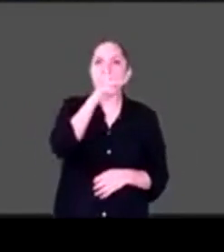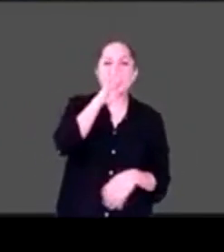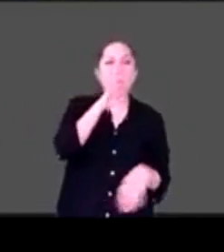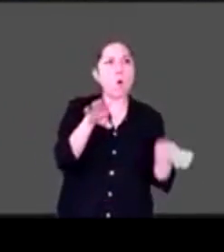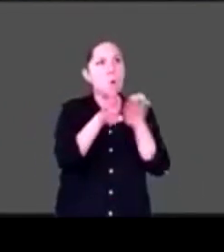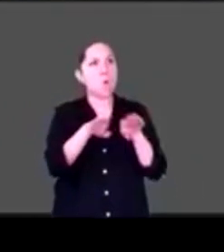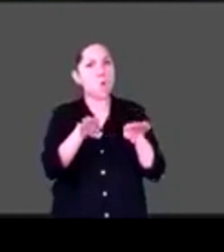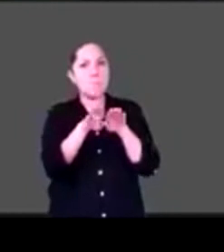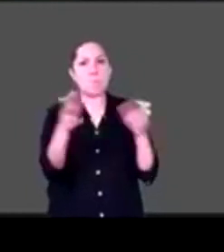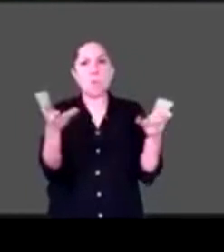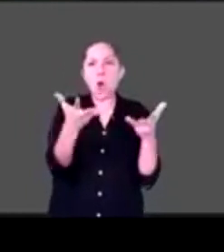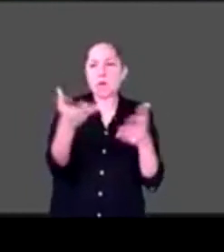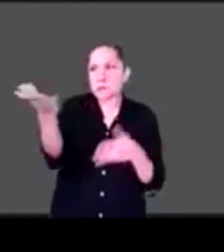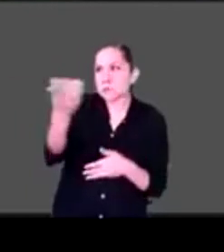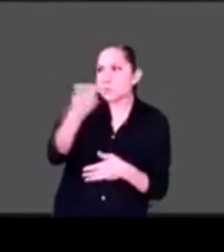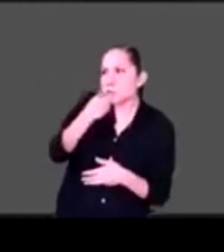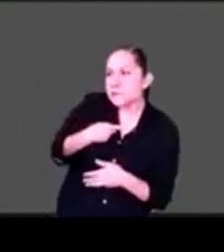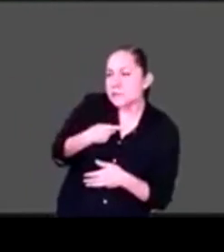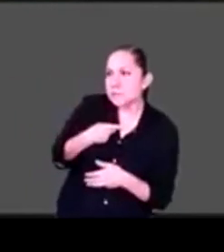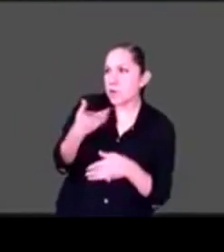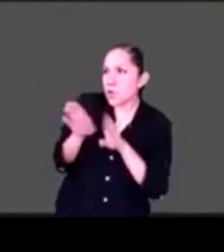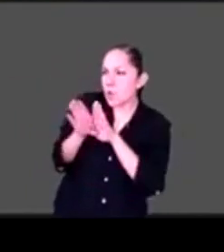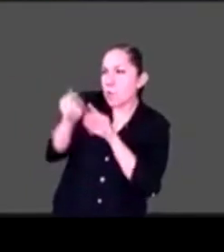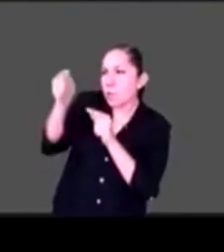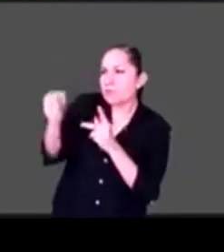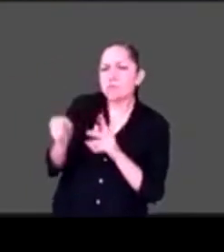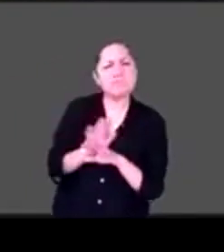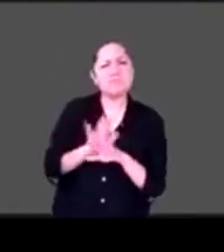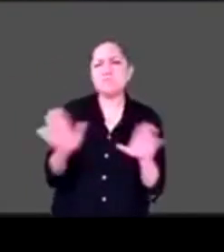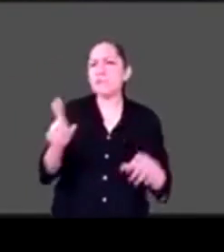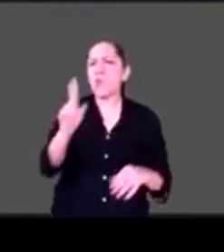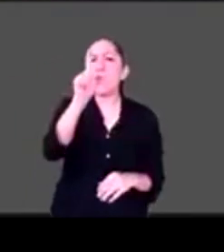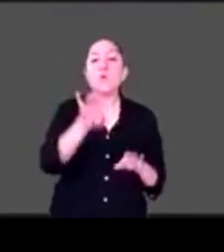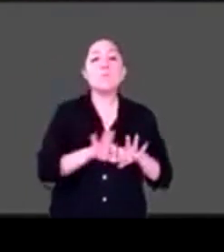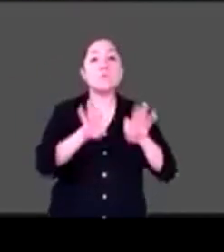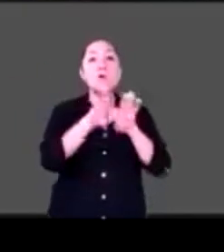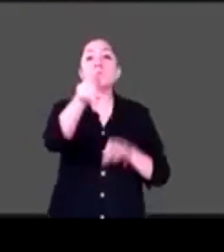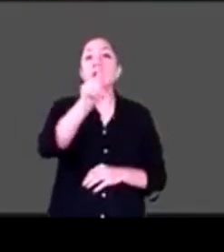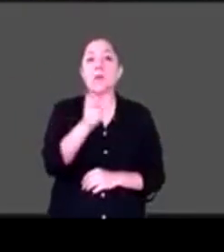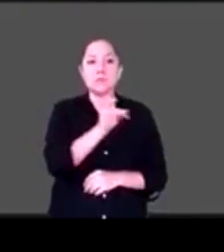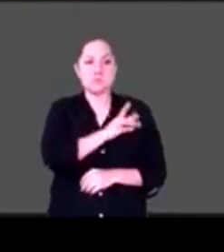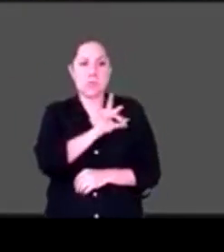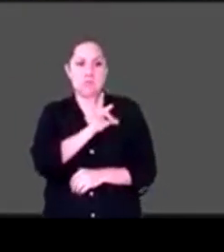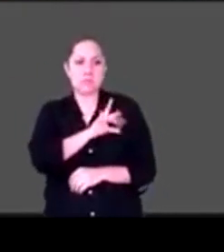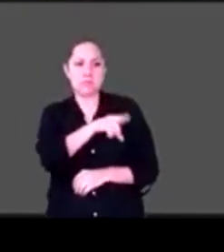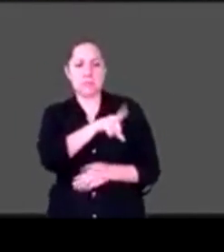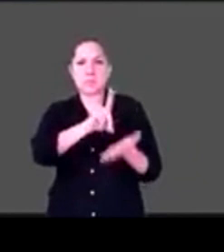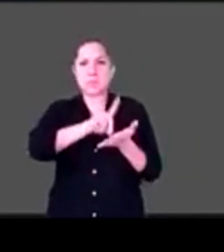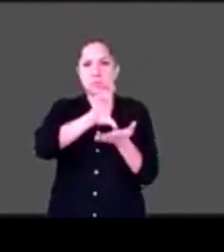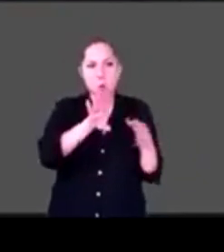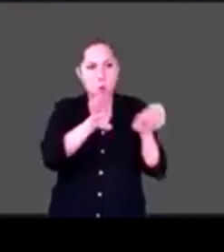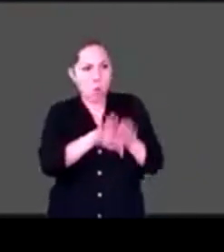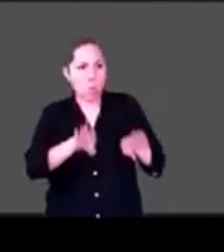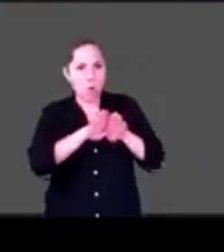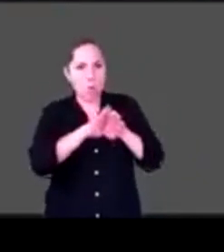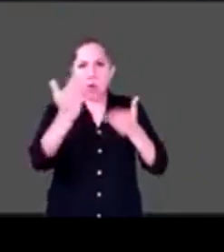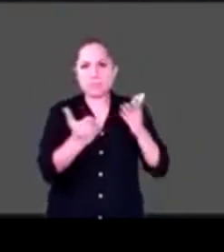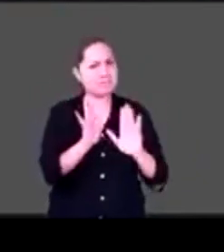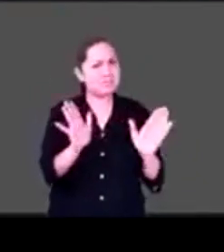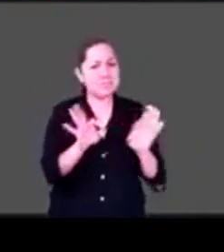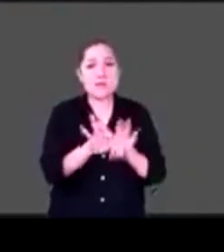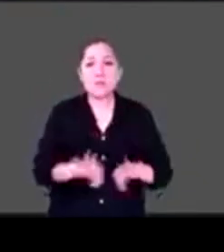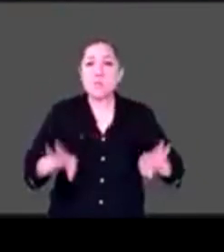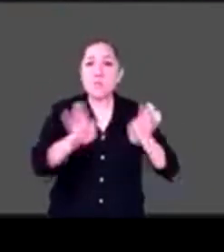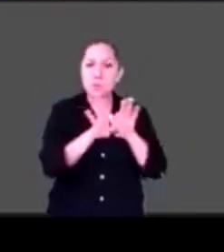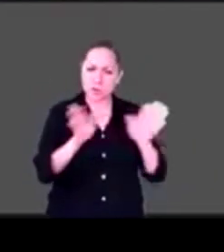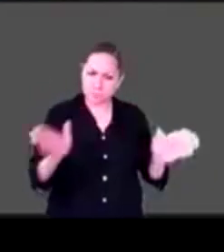discapacidad y hagan felices a sus hijos y sus hijas con discapacidad para que sean personas autónomas ya cuando